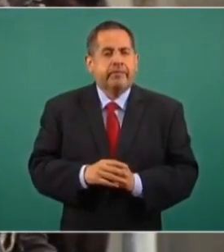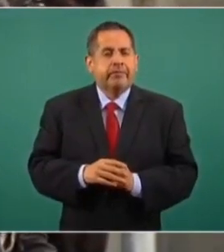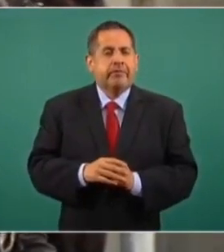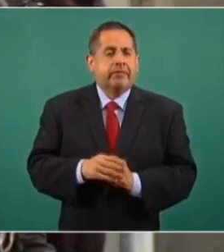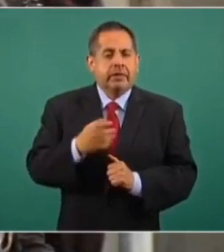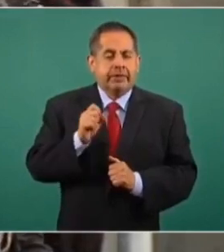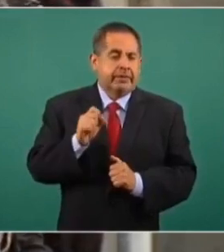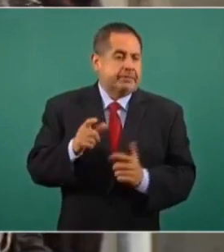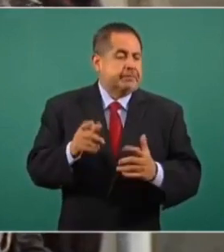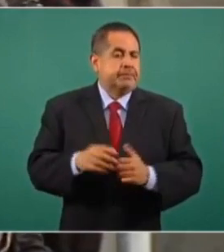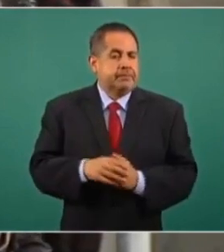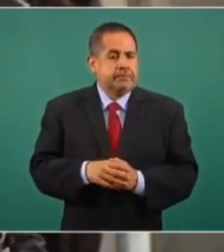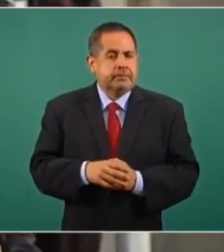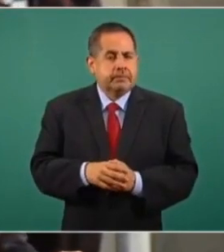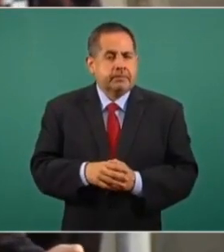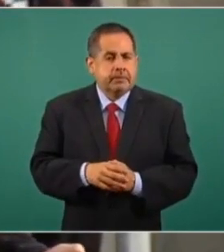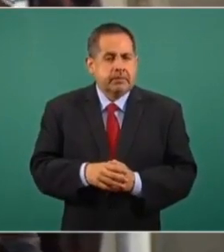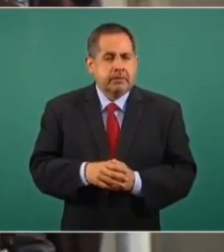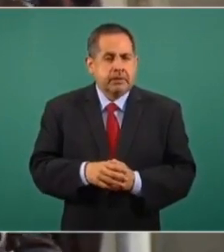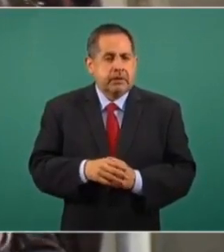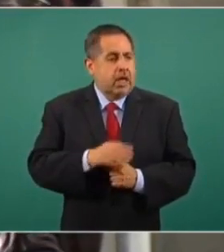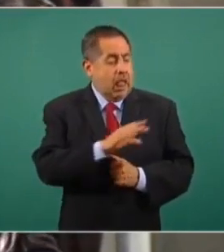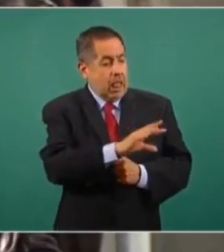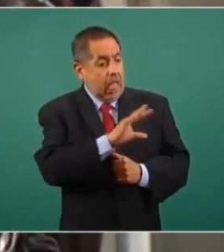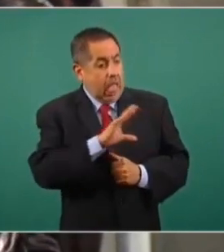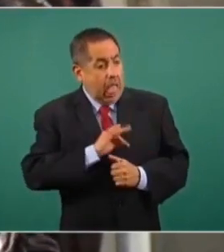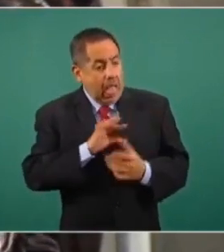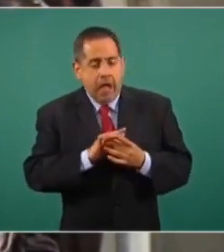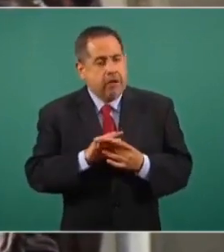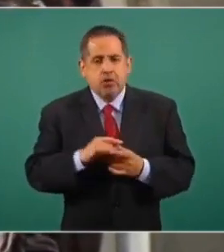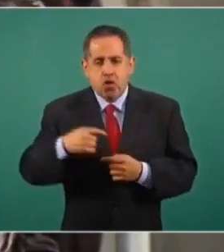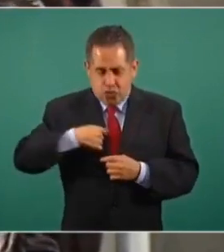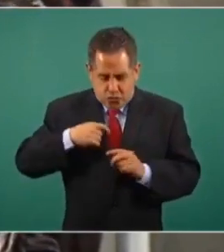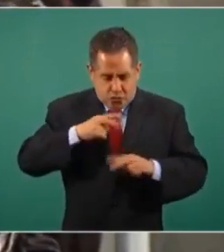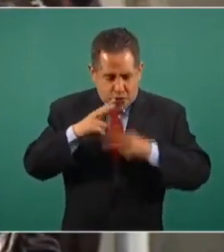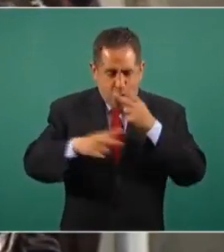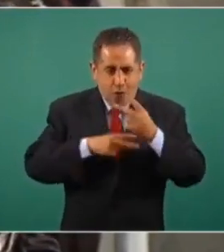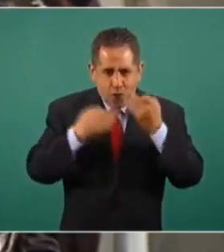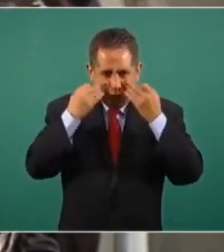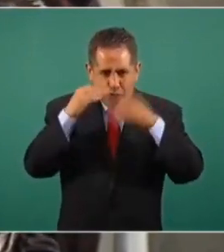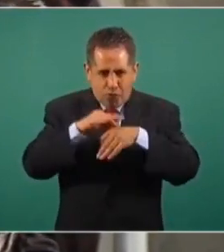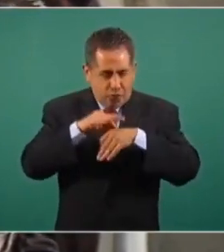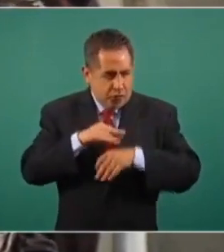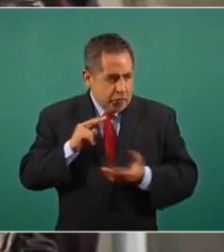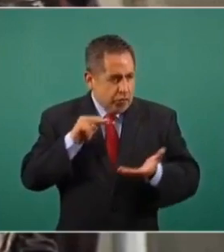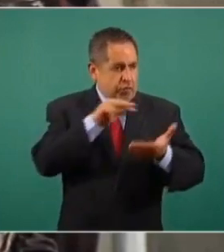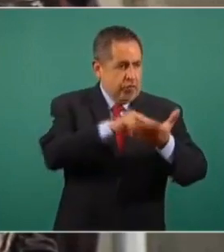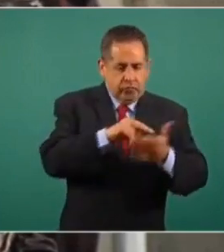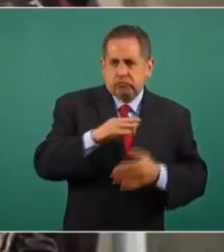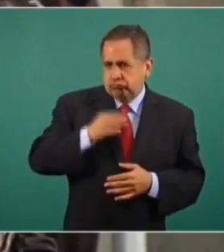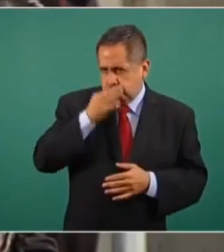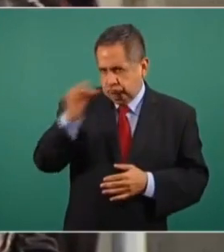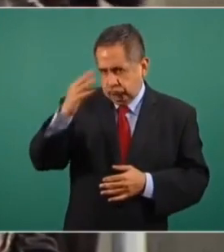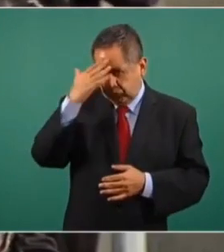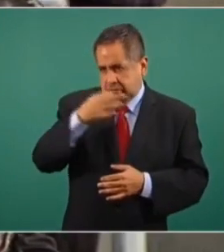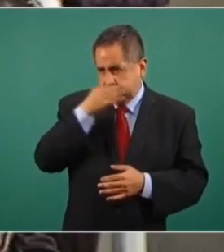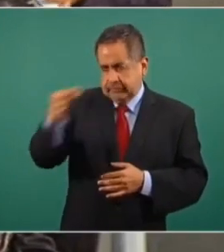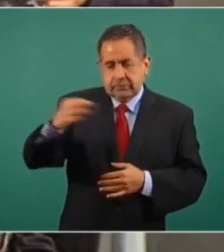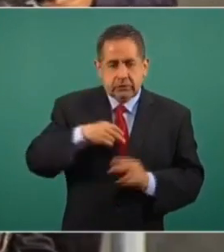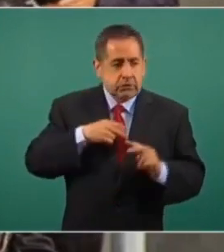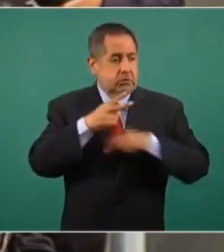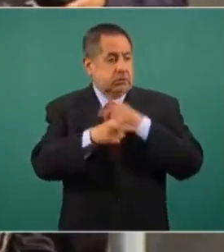Y bueno, a nosotros nadie nos platicó, acudimos, se lo hicimos a ver a usted, acudimos a